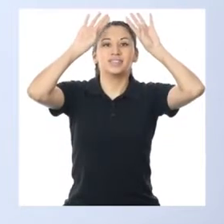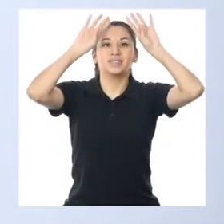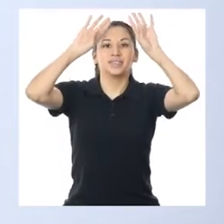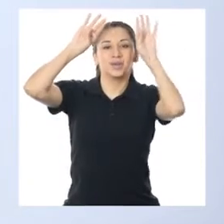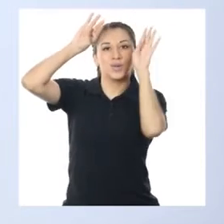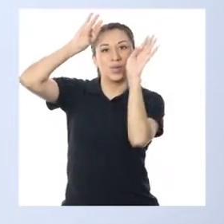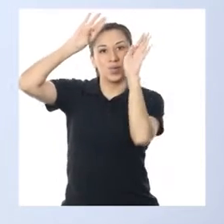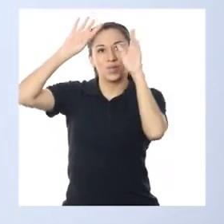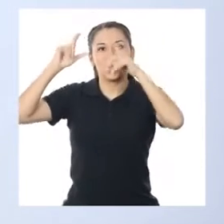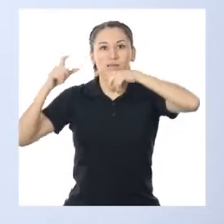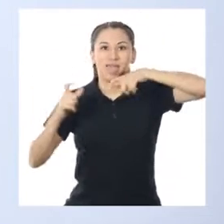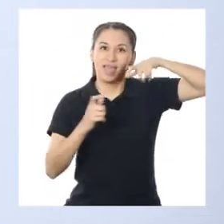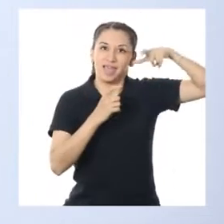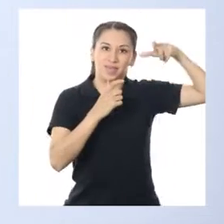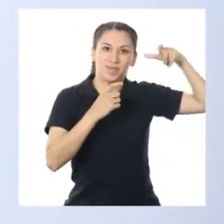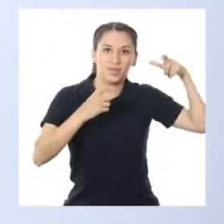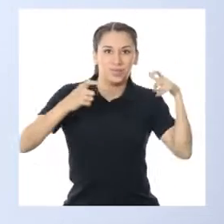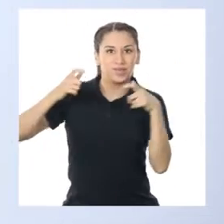soltamos las caderas.